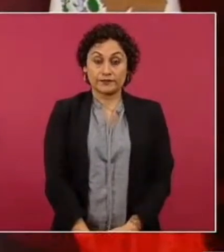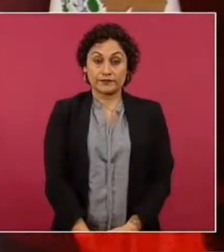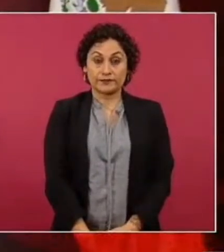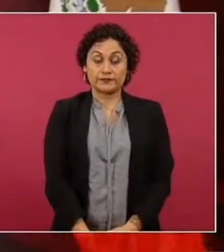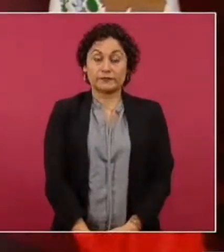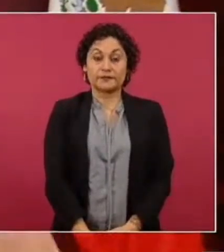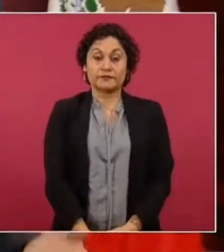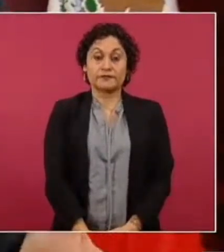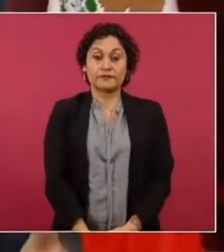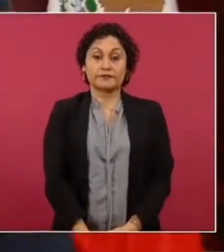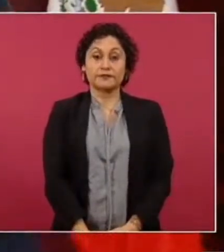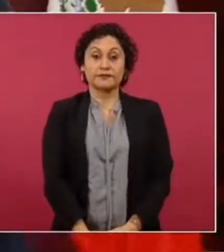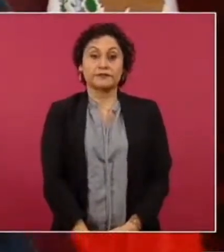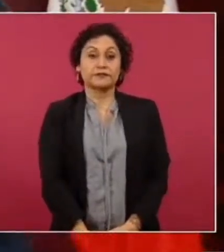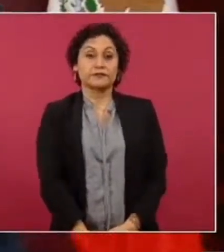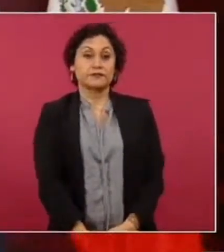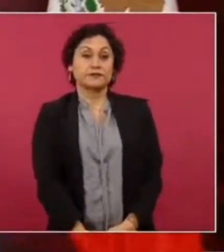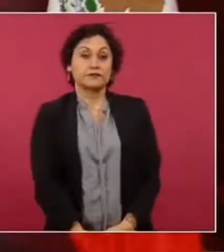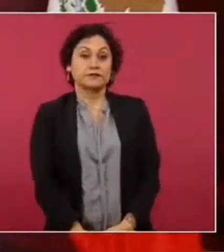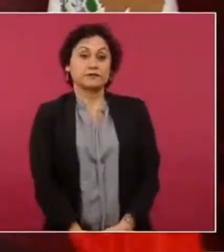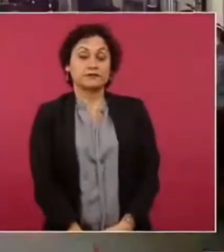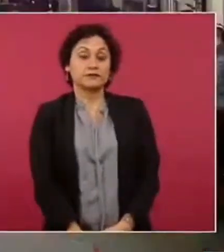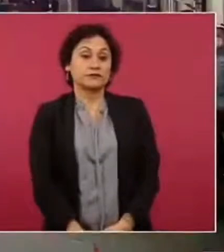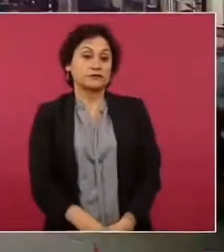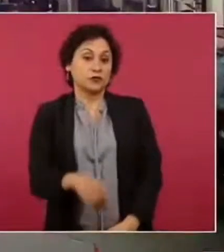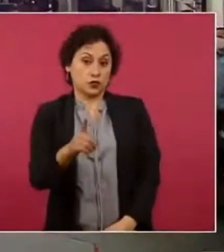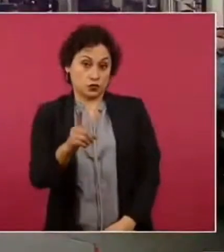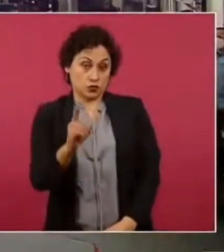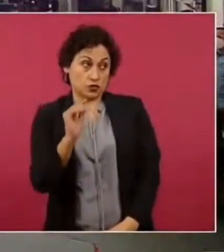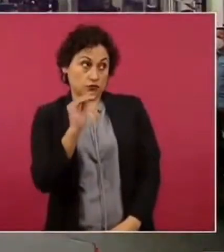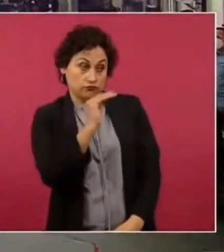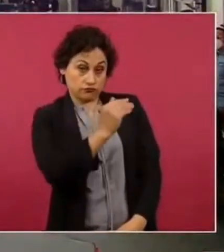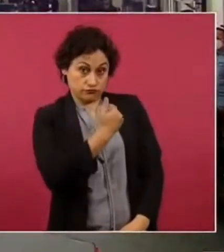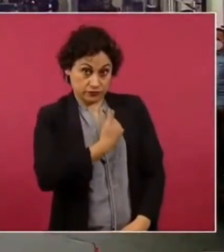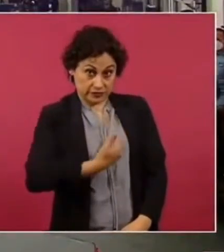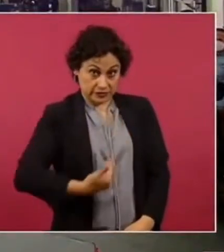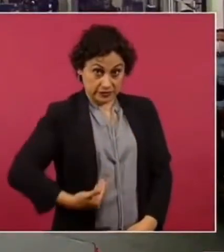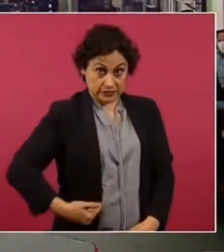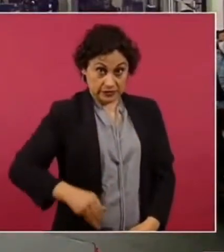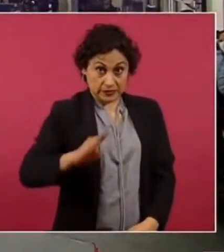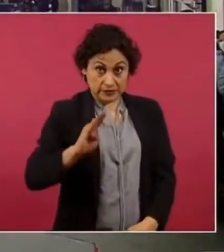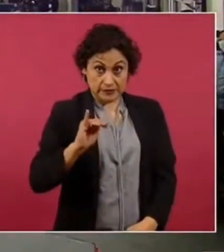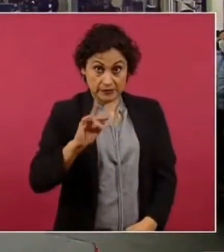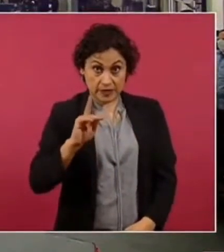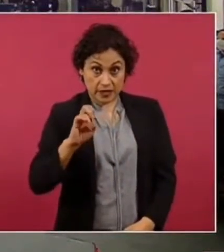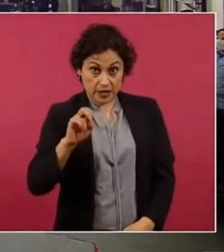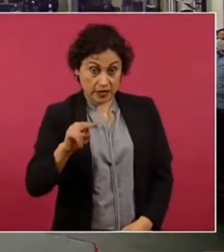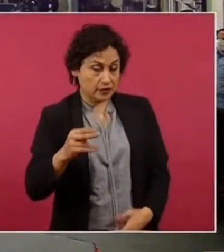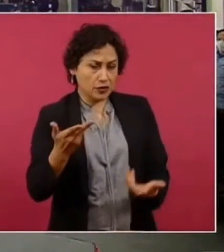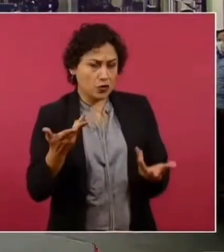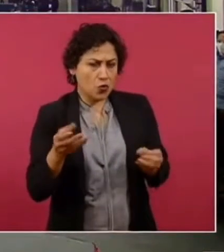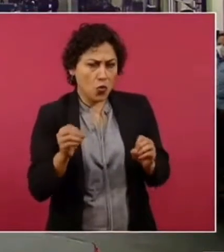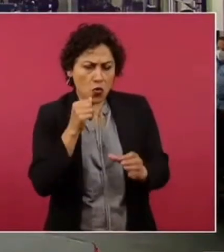entonces el presidente Biden sobre el tema o le pediría o le enviaría una carta presidente Biden